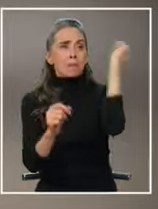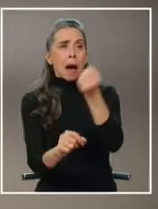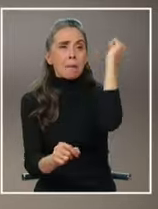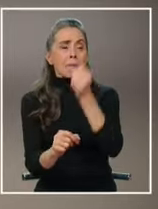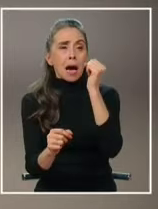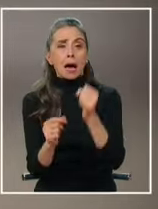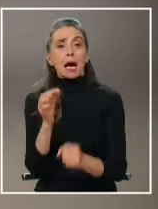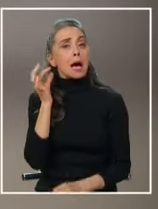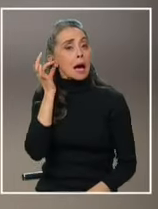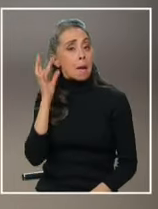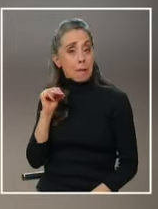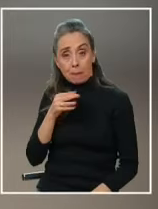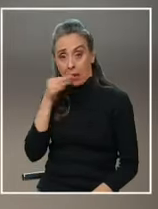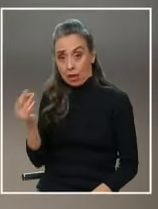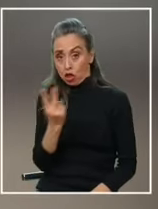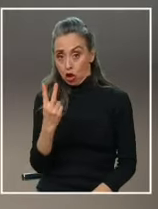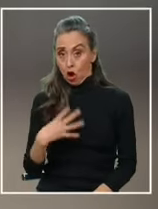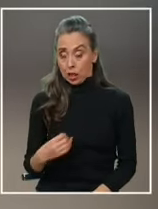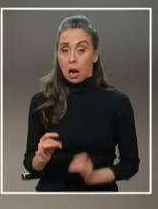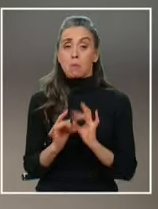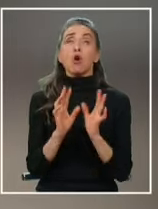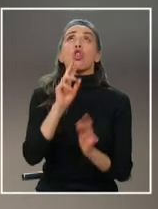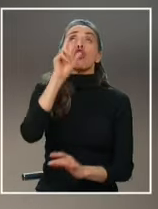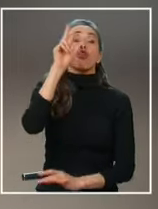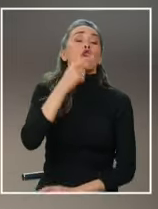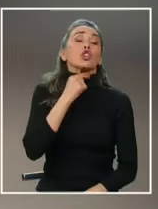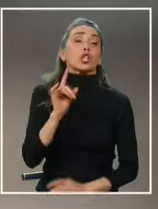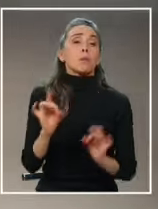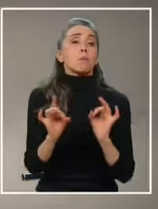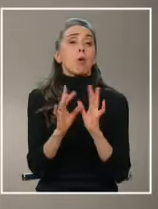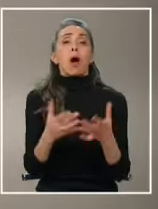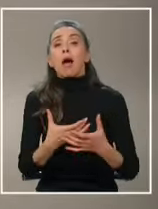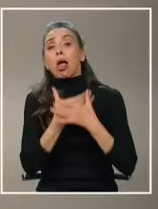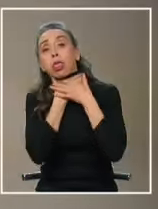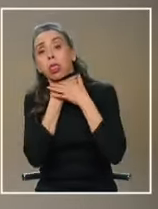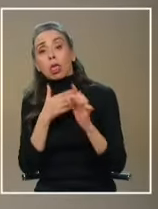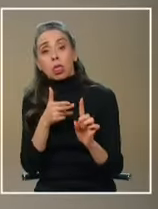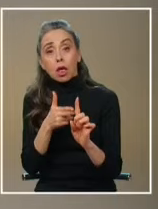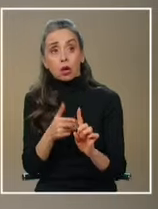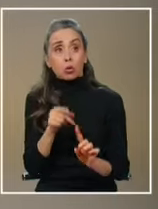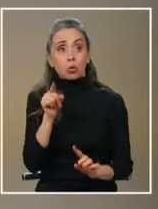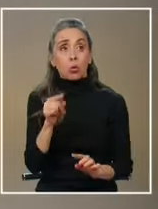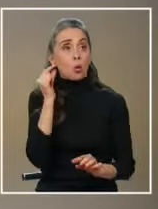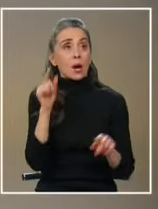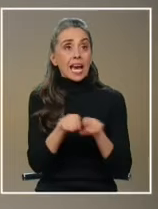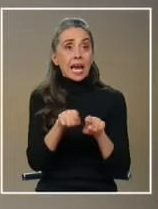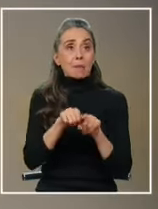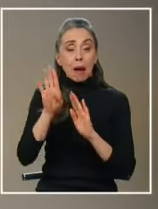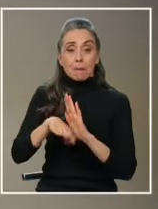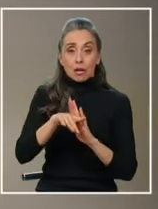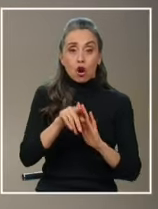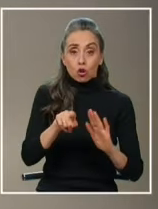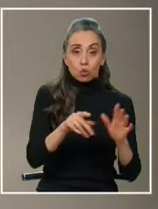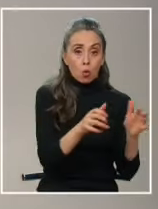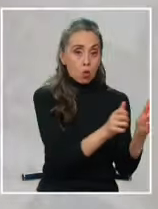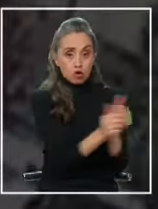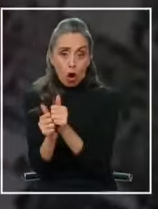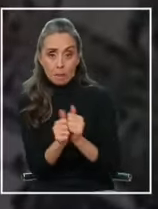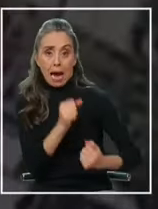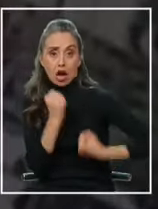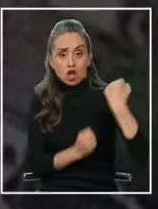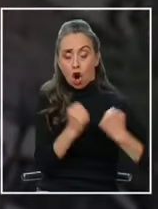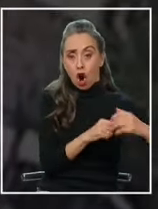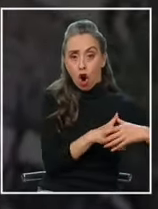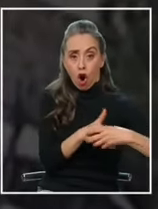Yo les decía a hija, hija, si Dios quiere pasa cualquier cosa, tú agarra a tu hermana más chica y corran nomás por ese.